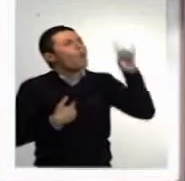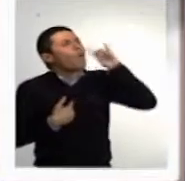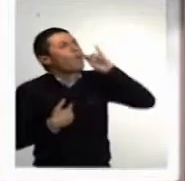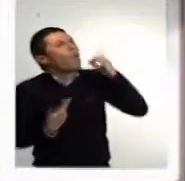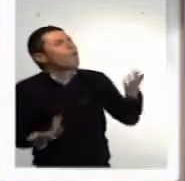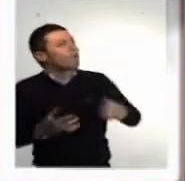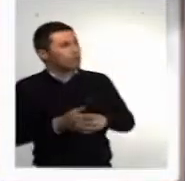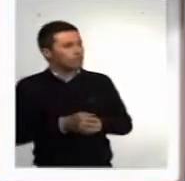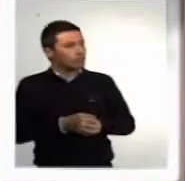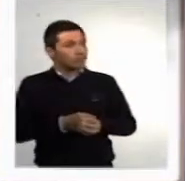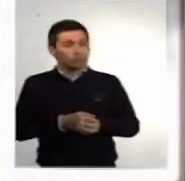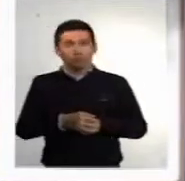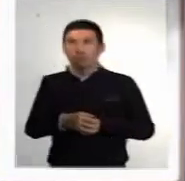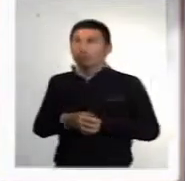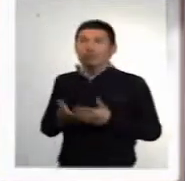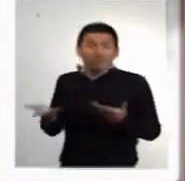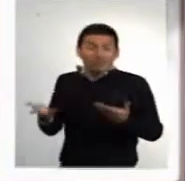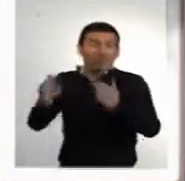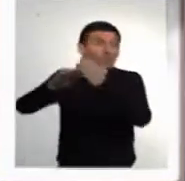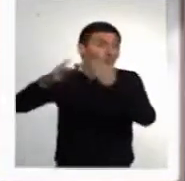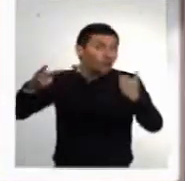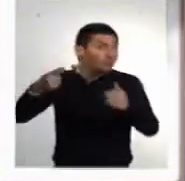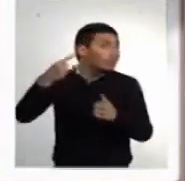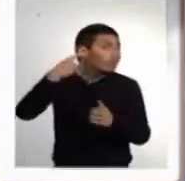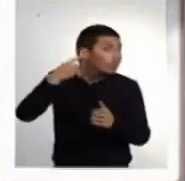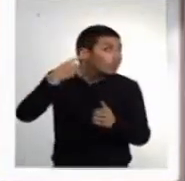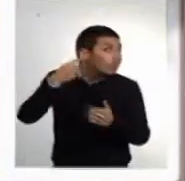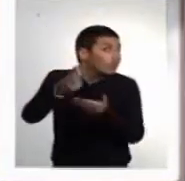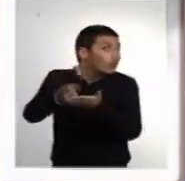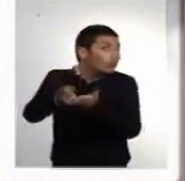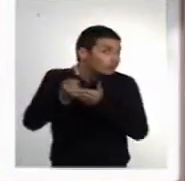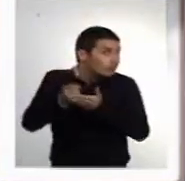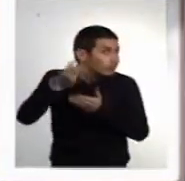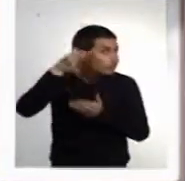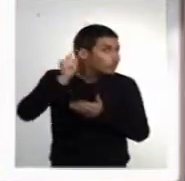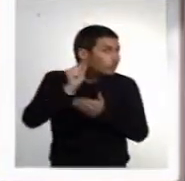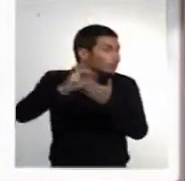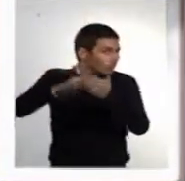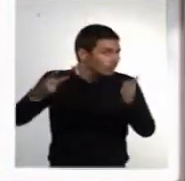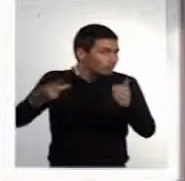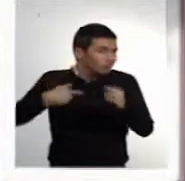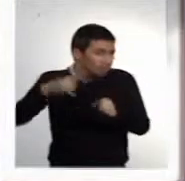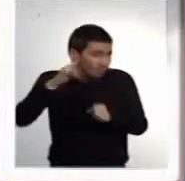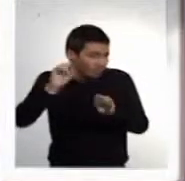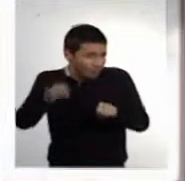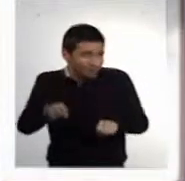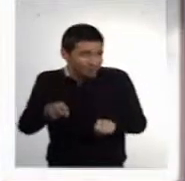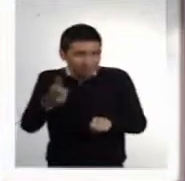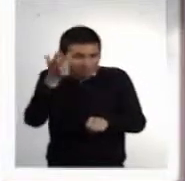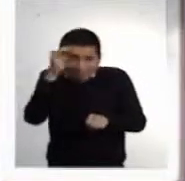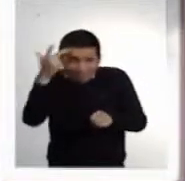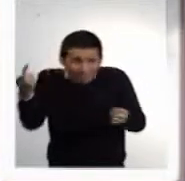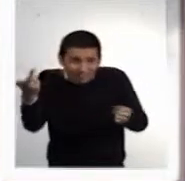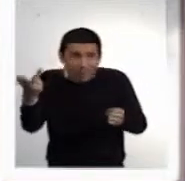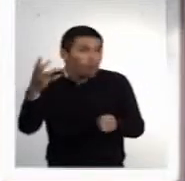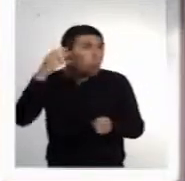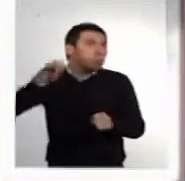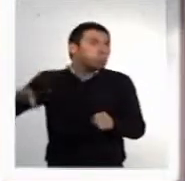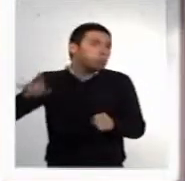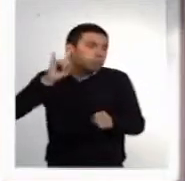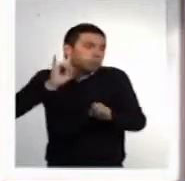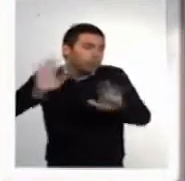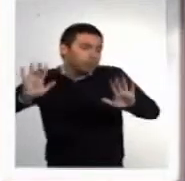escuchar? Pues a través de la tecnología, a través de mis audífonos, yo los puedo escuchar. Si me los escucho, pues no escucho nada.